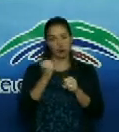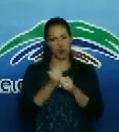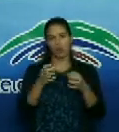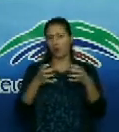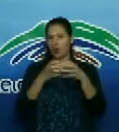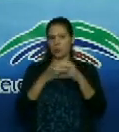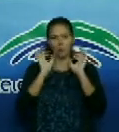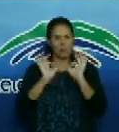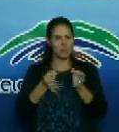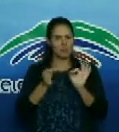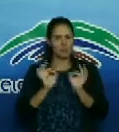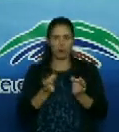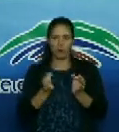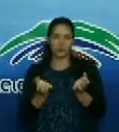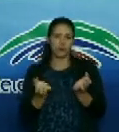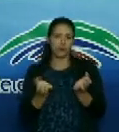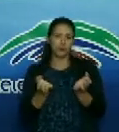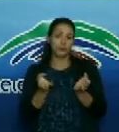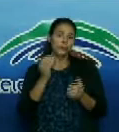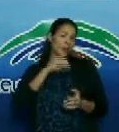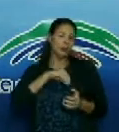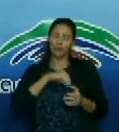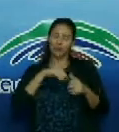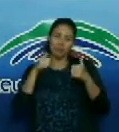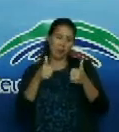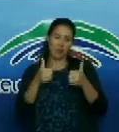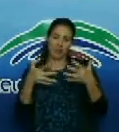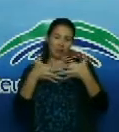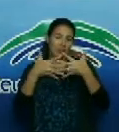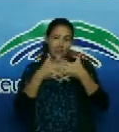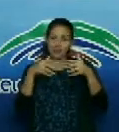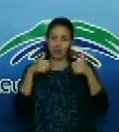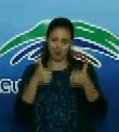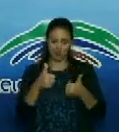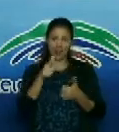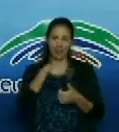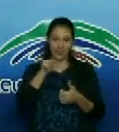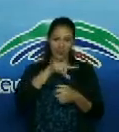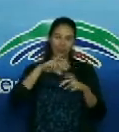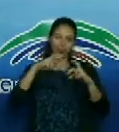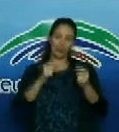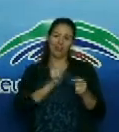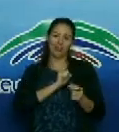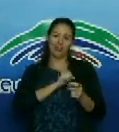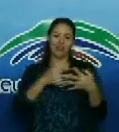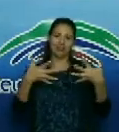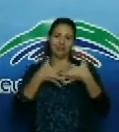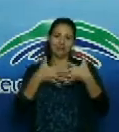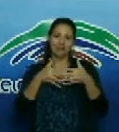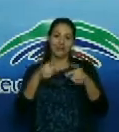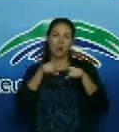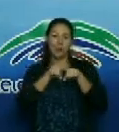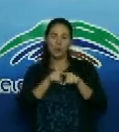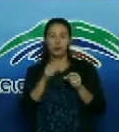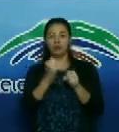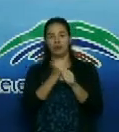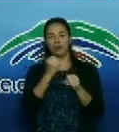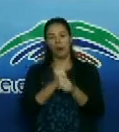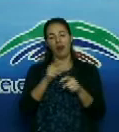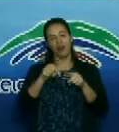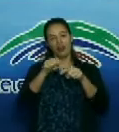también porque parece que nos sentimos muy bien todos y ellos pues quieren volver a trabajar en ese